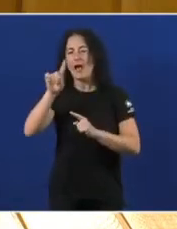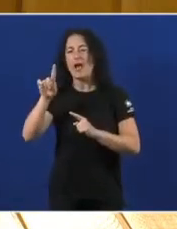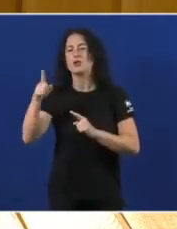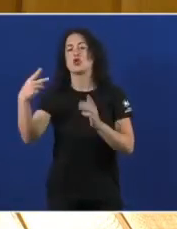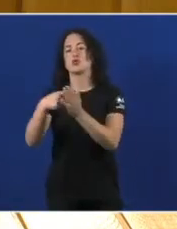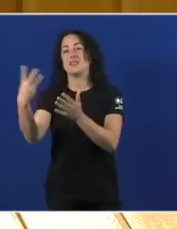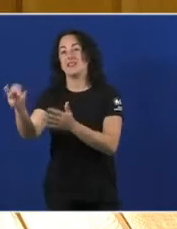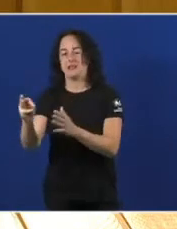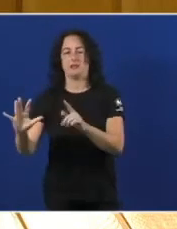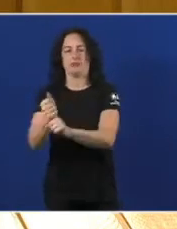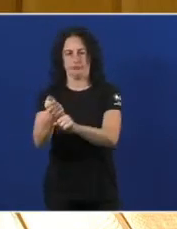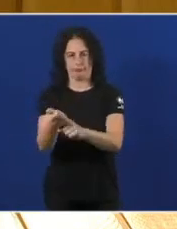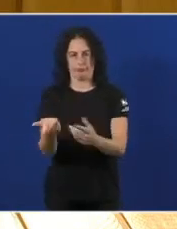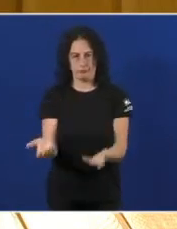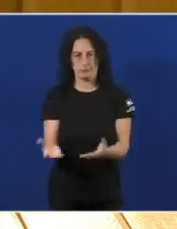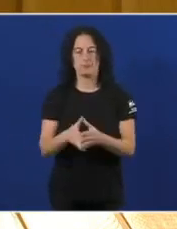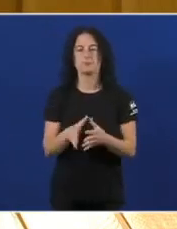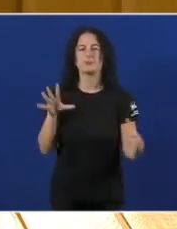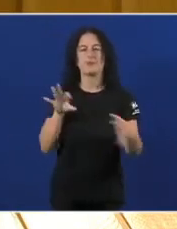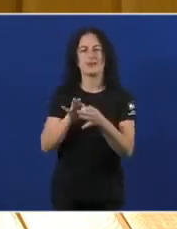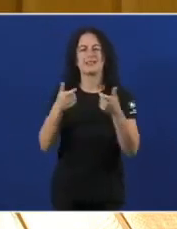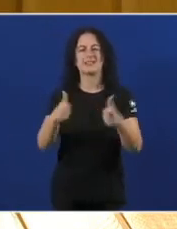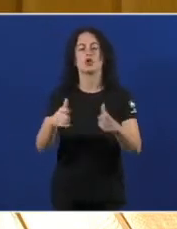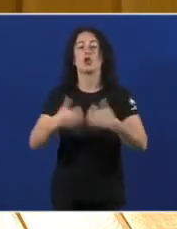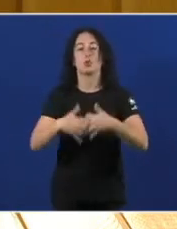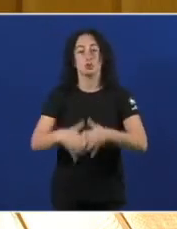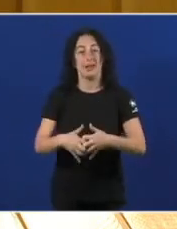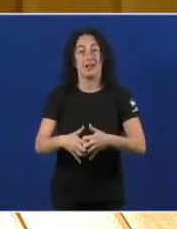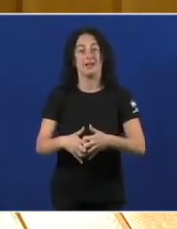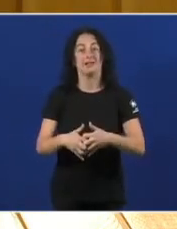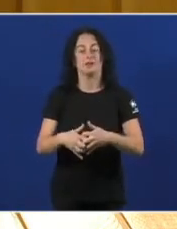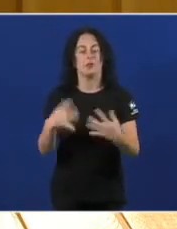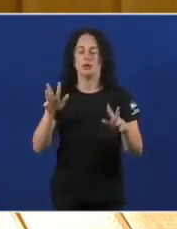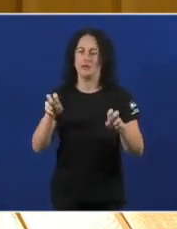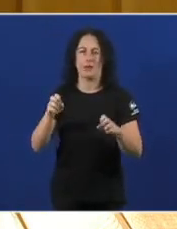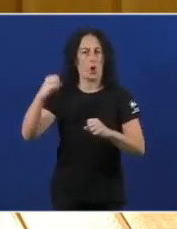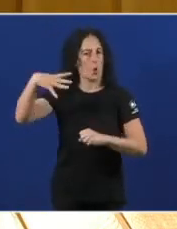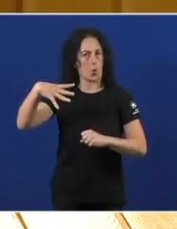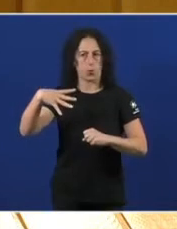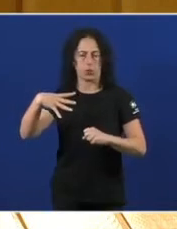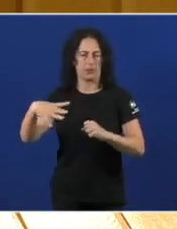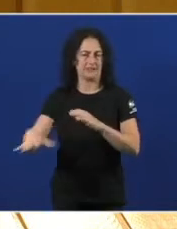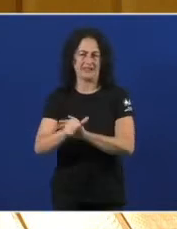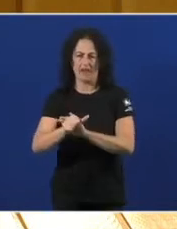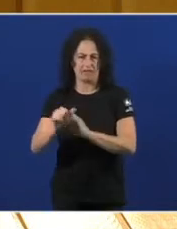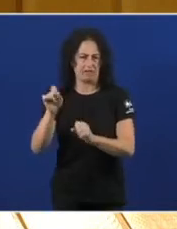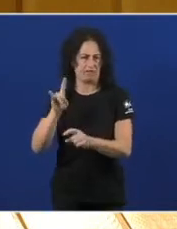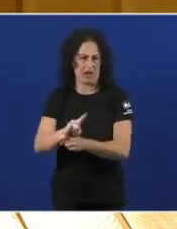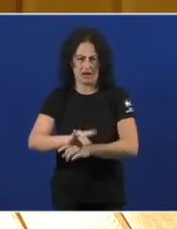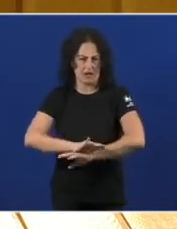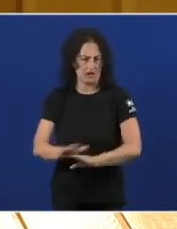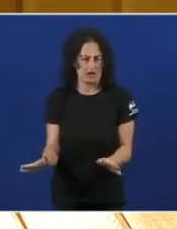E en relación E sector industrial A estafa da luz Demostra A importancia Do sector